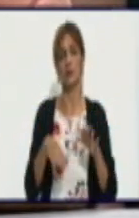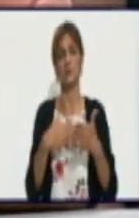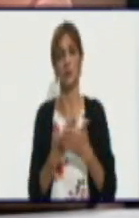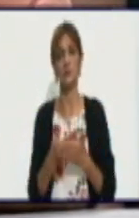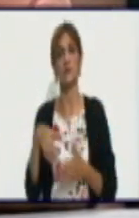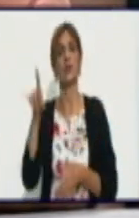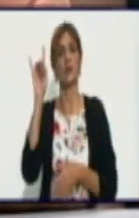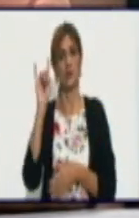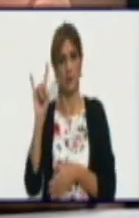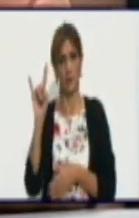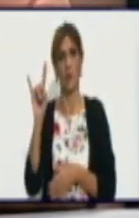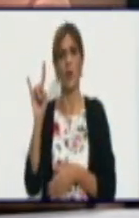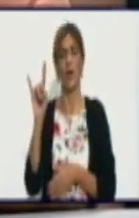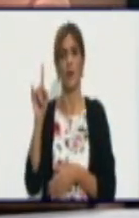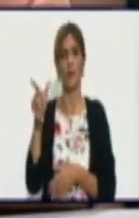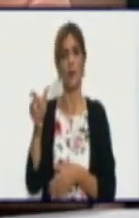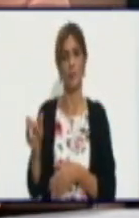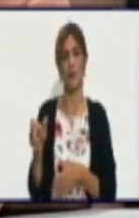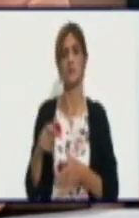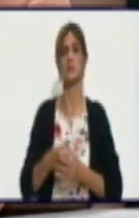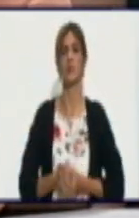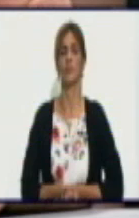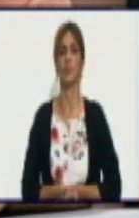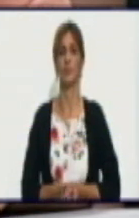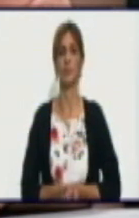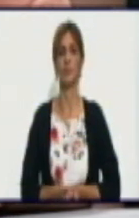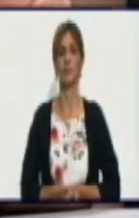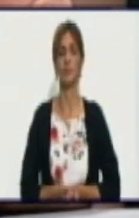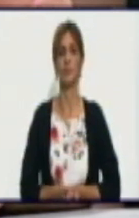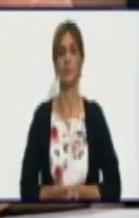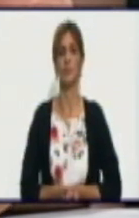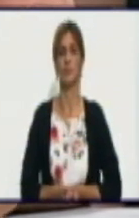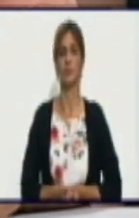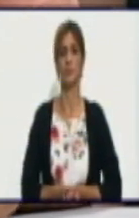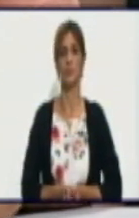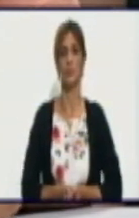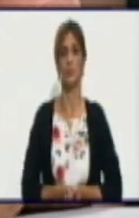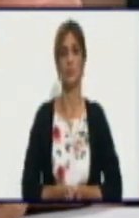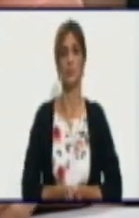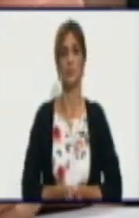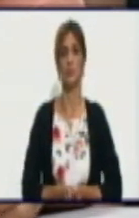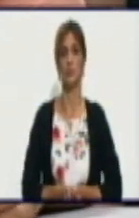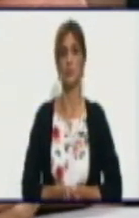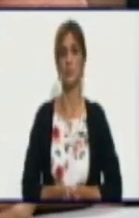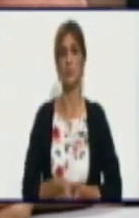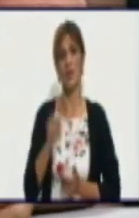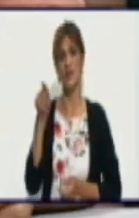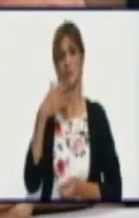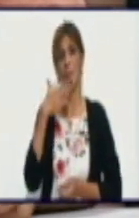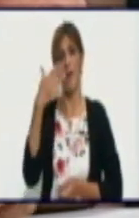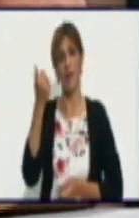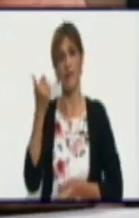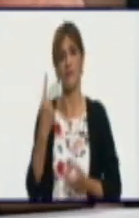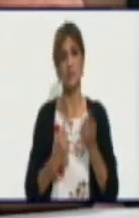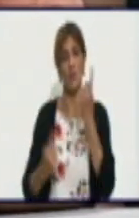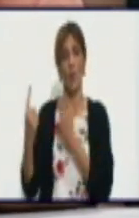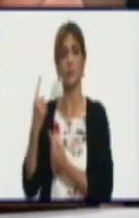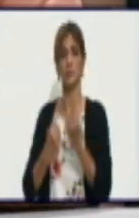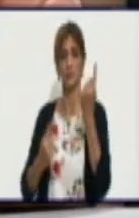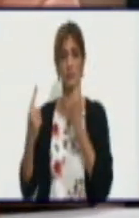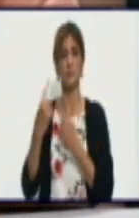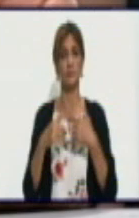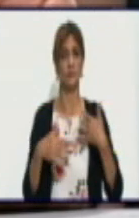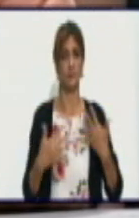adquiere el derecho de cobrar su litro de leche a 9 pesos. Esos son beneficios que están